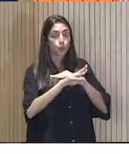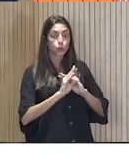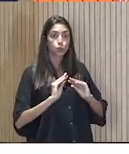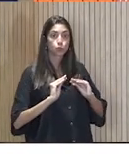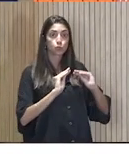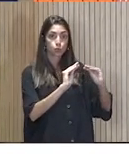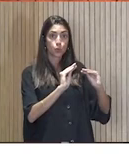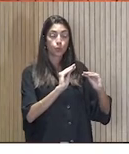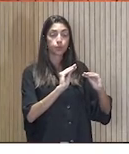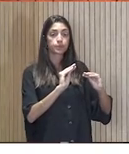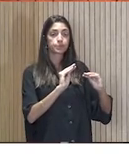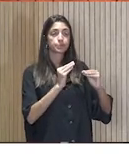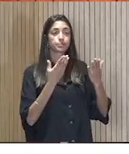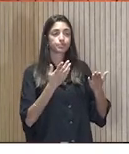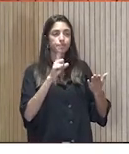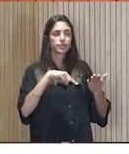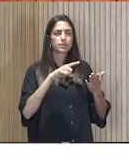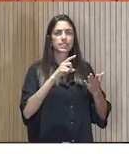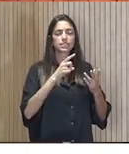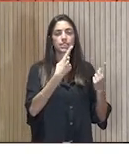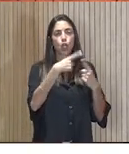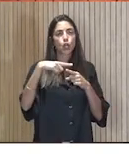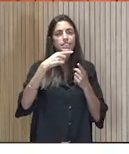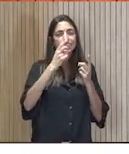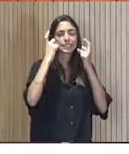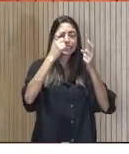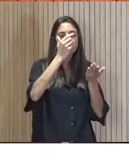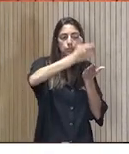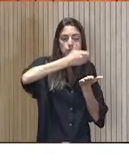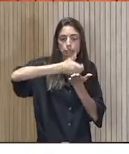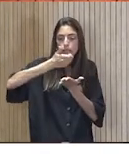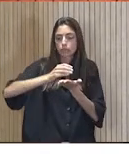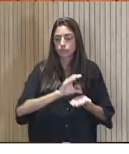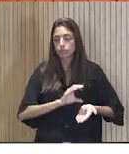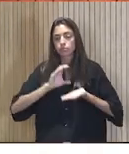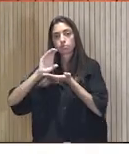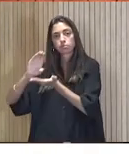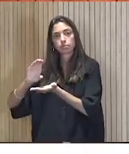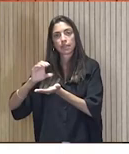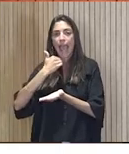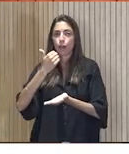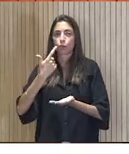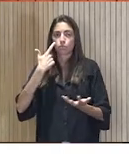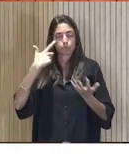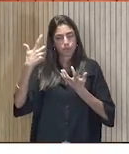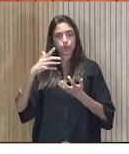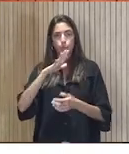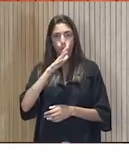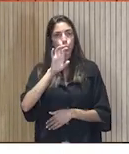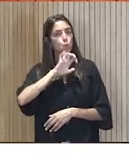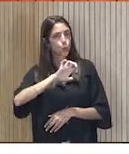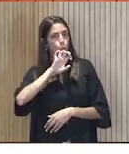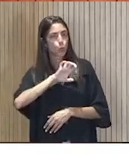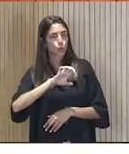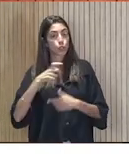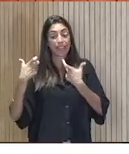de recaudar. Y hay algo que es significativo. Es curioso que en el